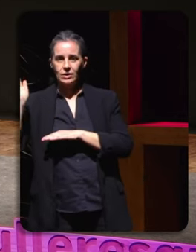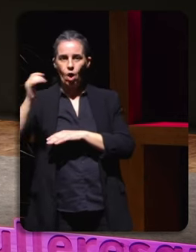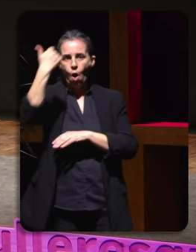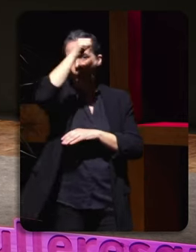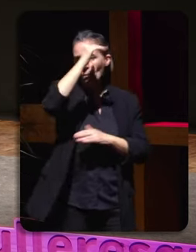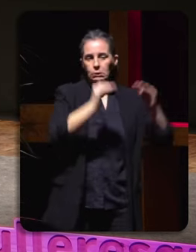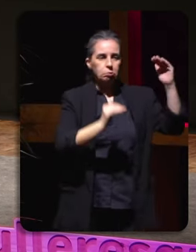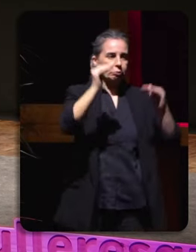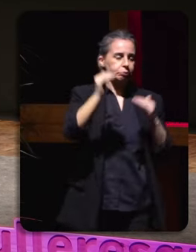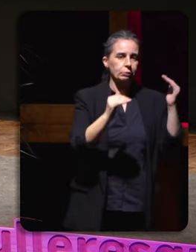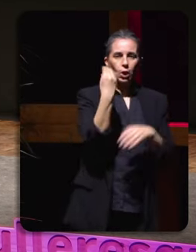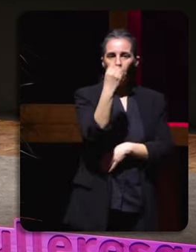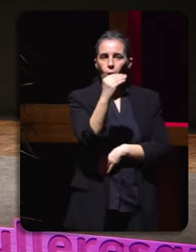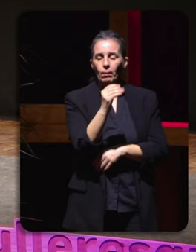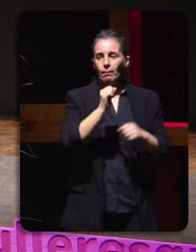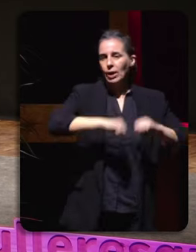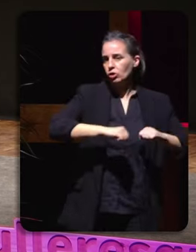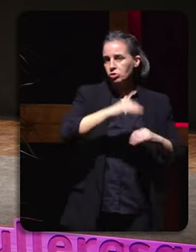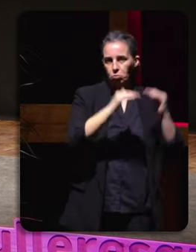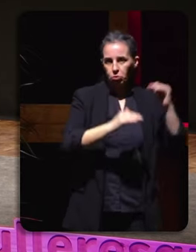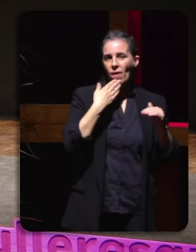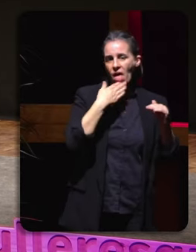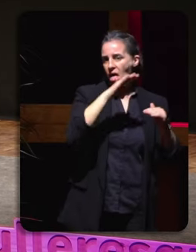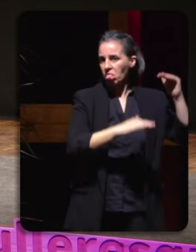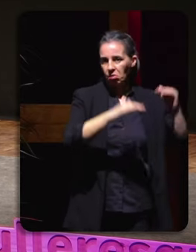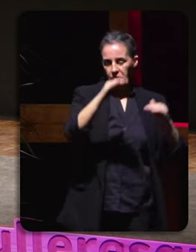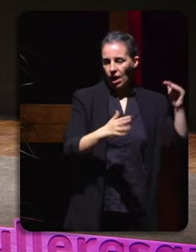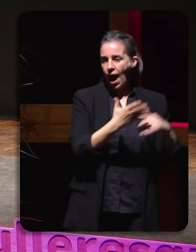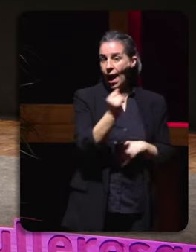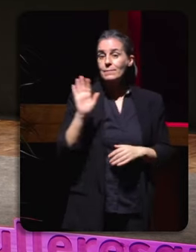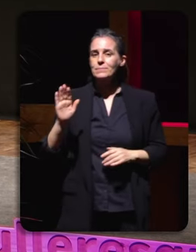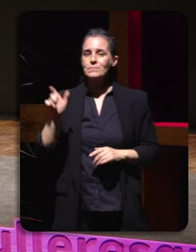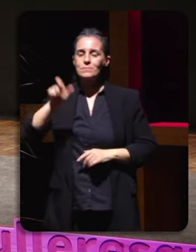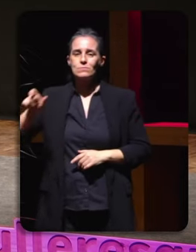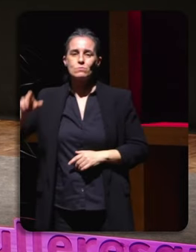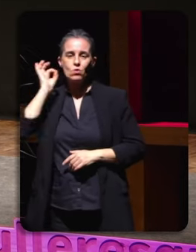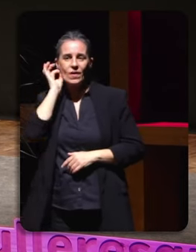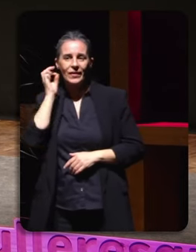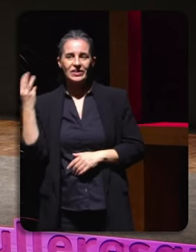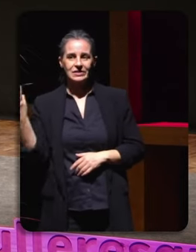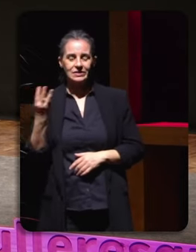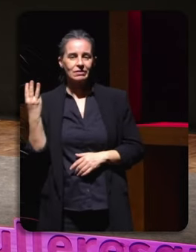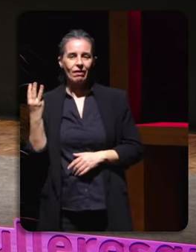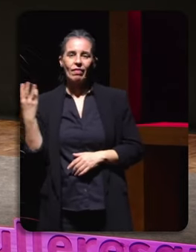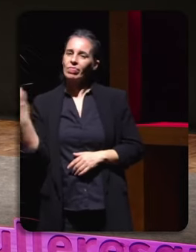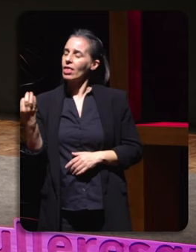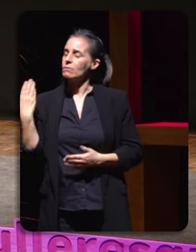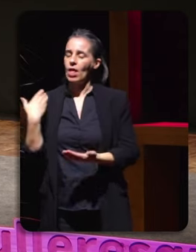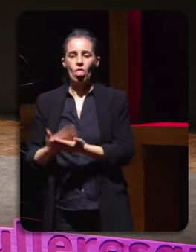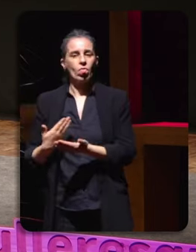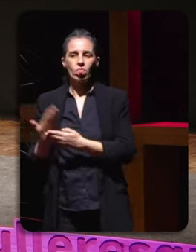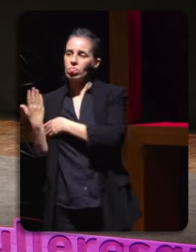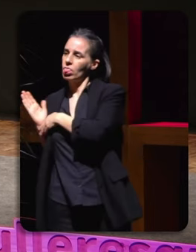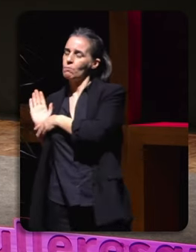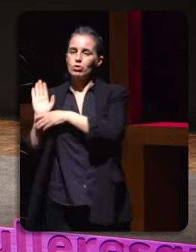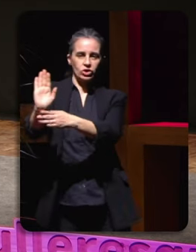había de todo máis novos e maiores o que quero isto decir que desde logo as mulleres temos que demostrar mil veces máis